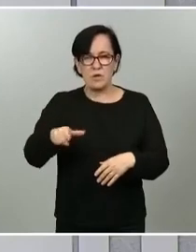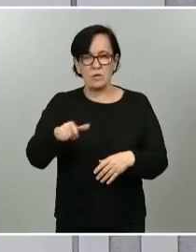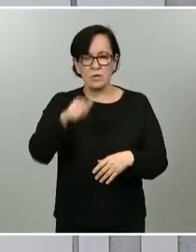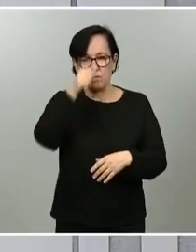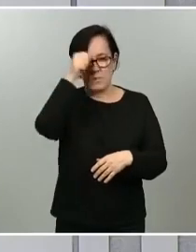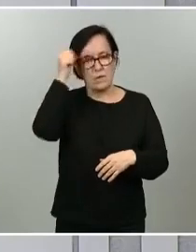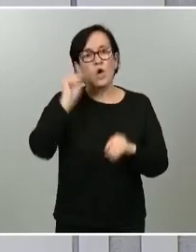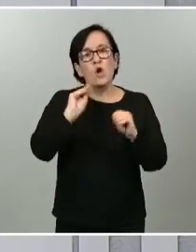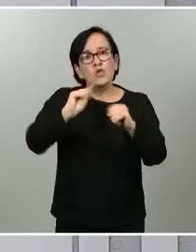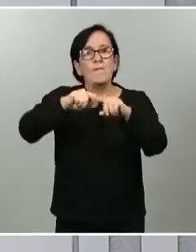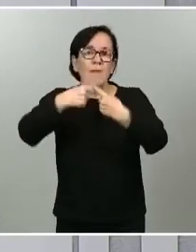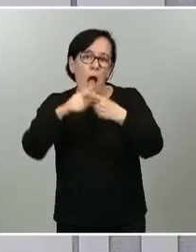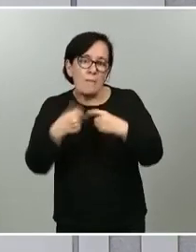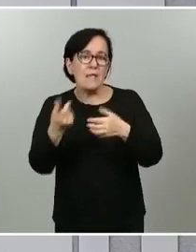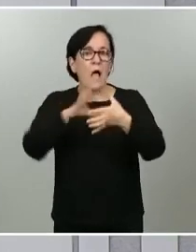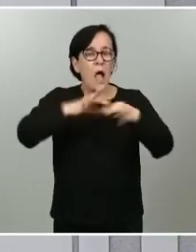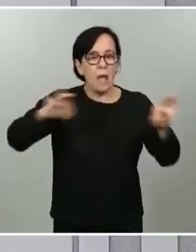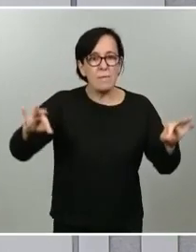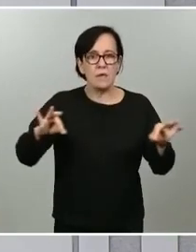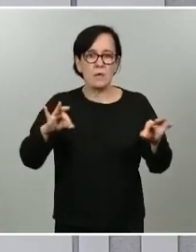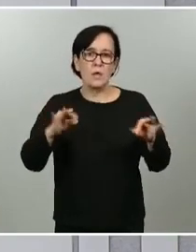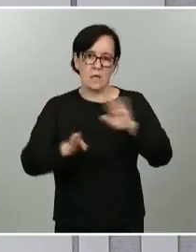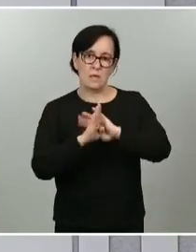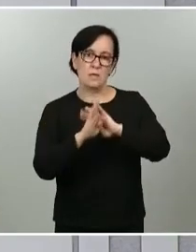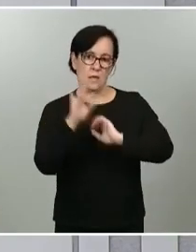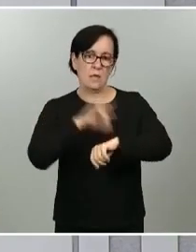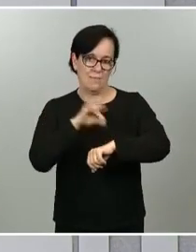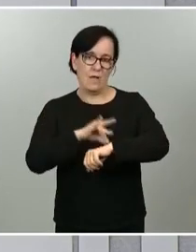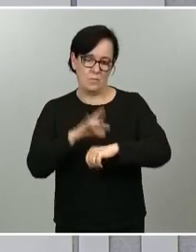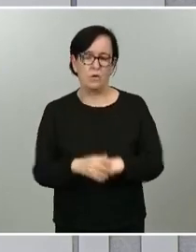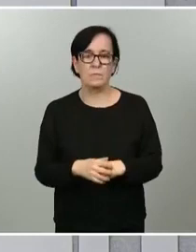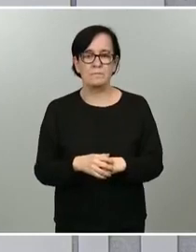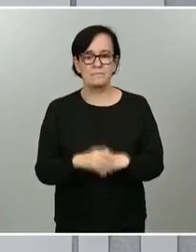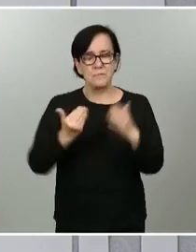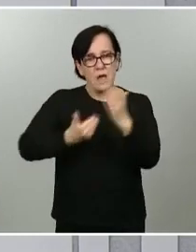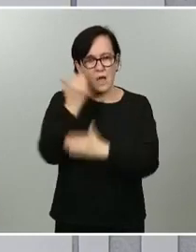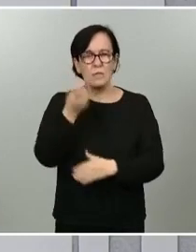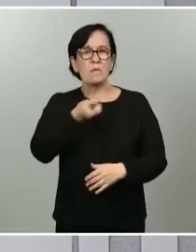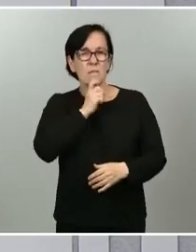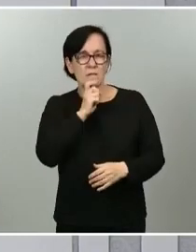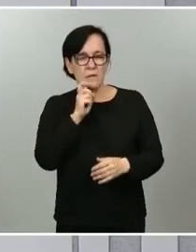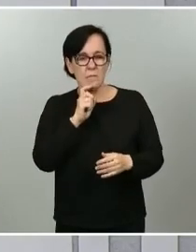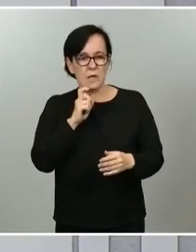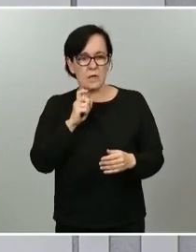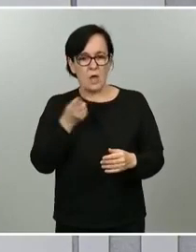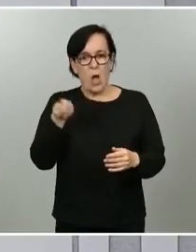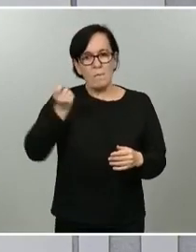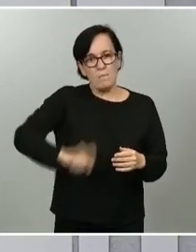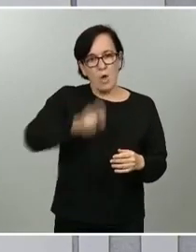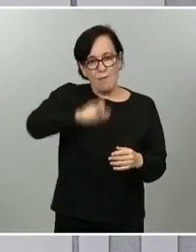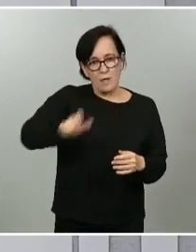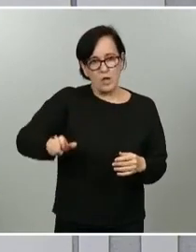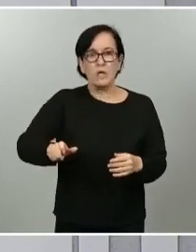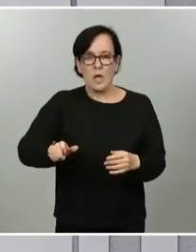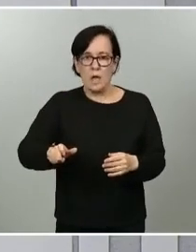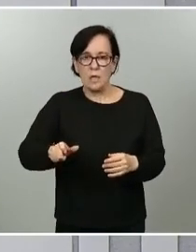familiares a amigos que permanecen enfermos. También ha sido día complicado para el conjunto de los profesionales sanitarios con